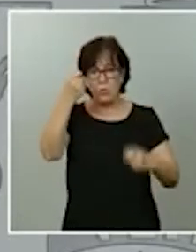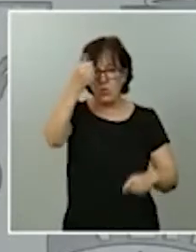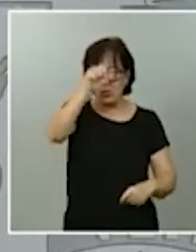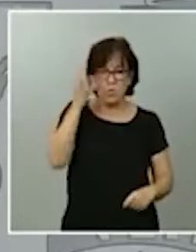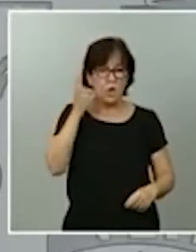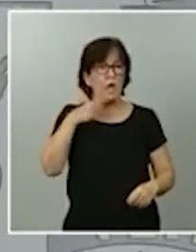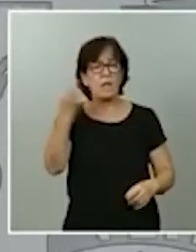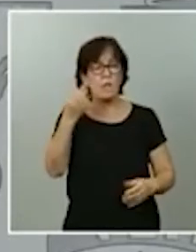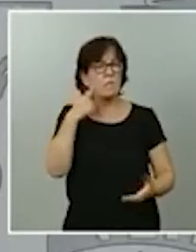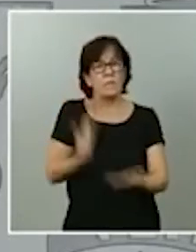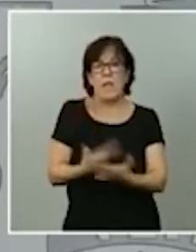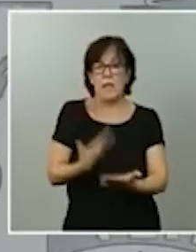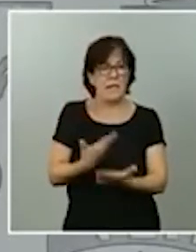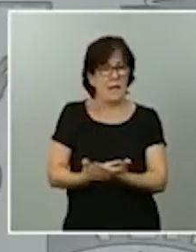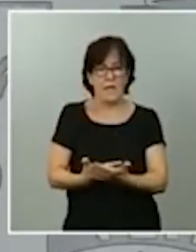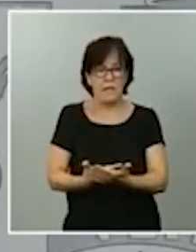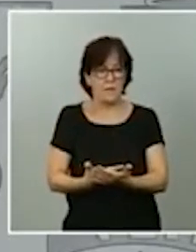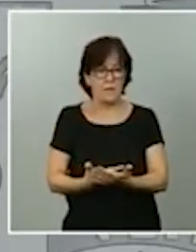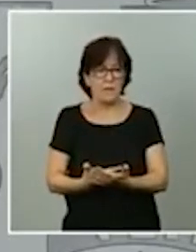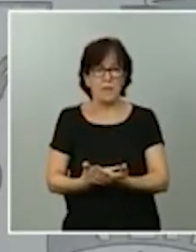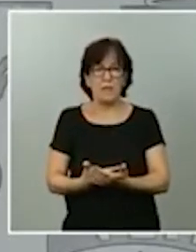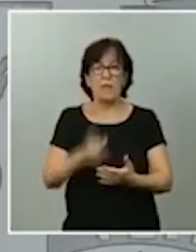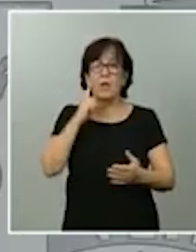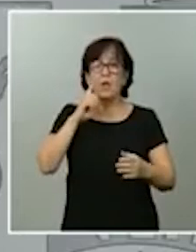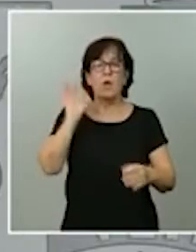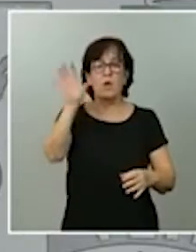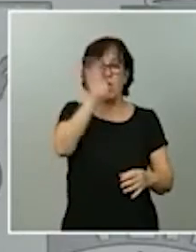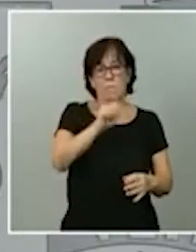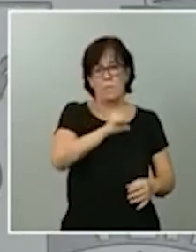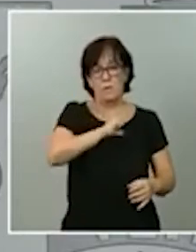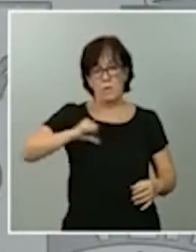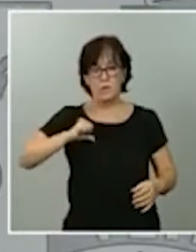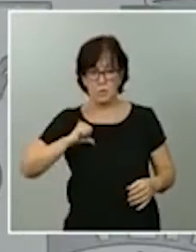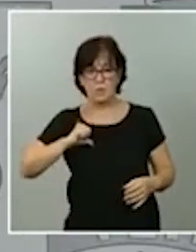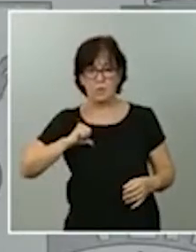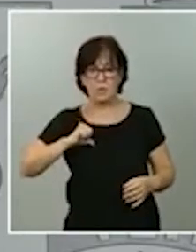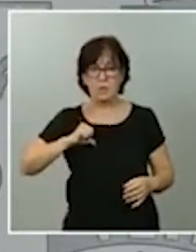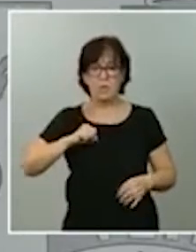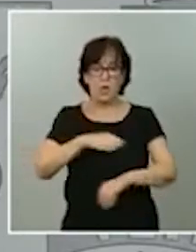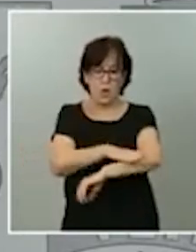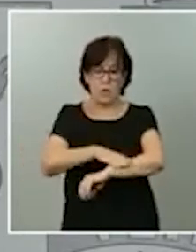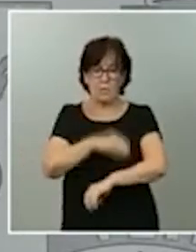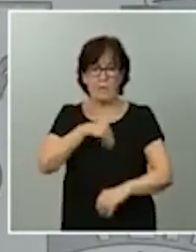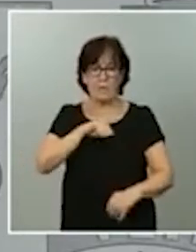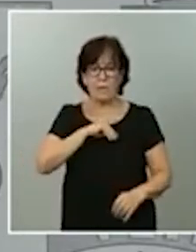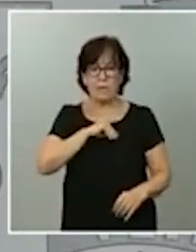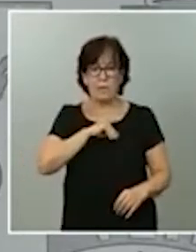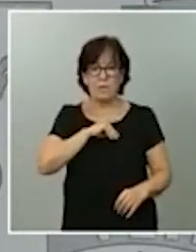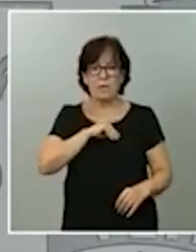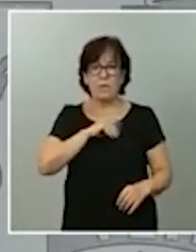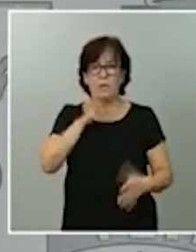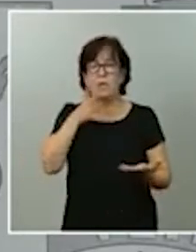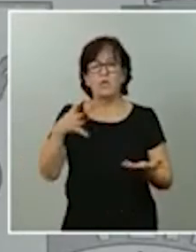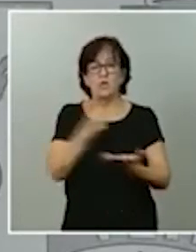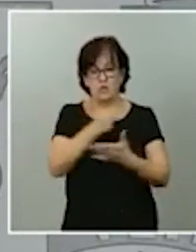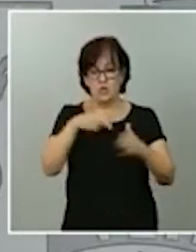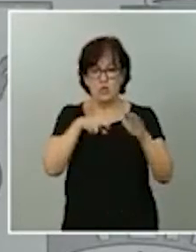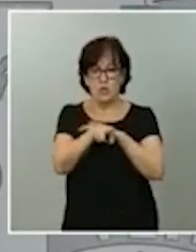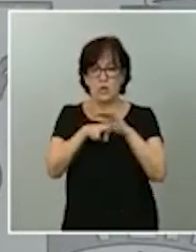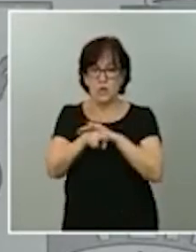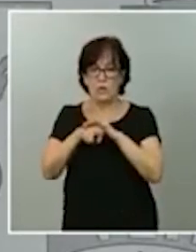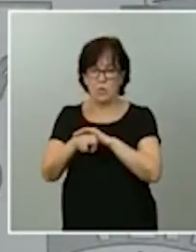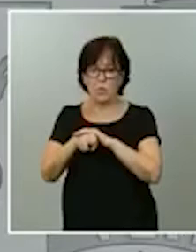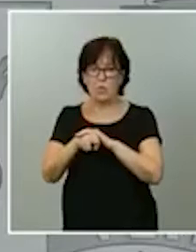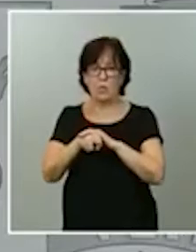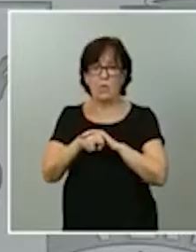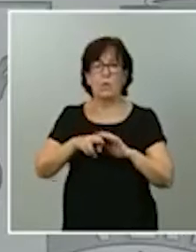la garantía de que las comunidades autónomas y el gobierno de España vamos a poner todos los recursos vamos a hacer todo